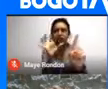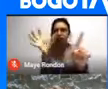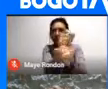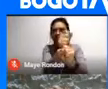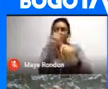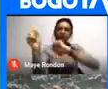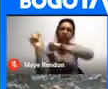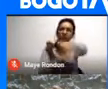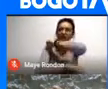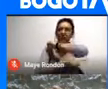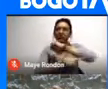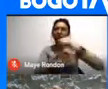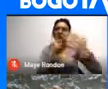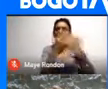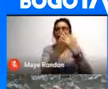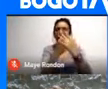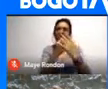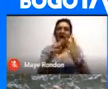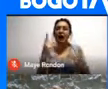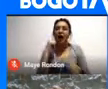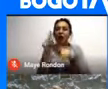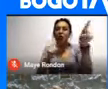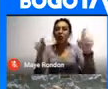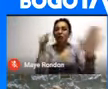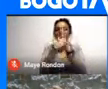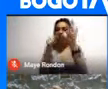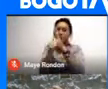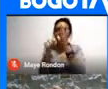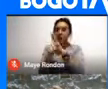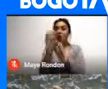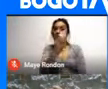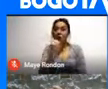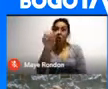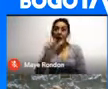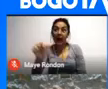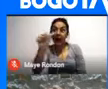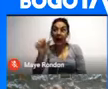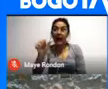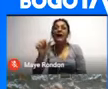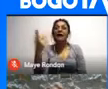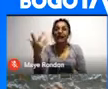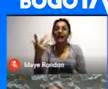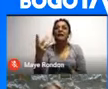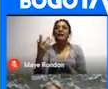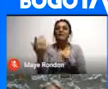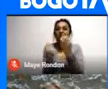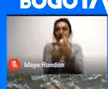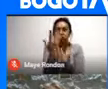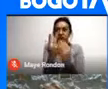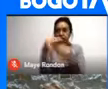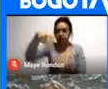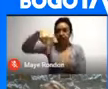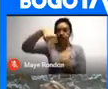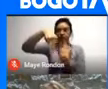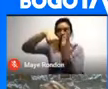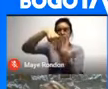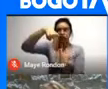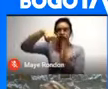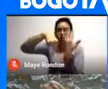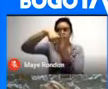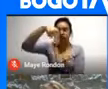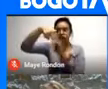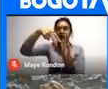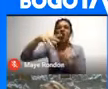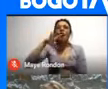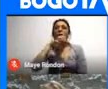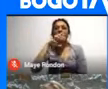Azotados Y luego encarcelados A la mayoría de ellas Y ellos Empalados Quemados Destrozados Por bravos perros O